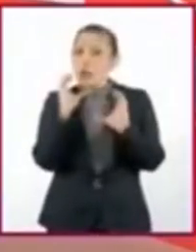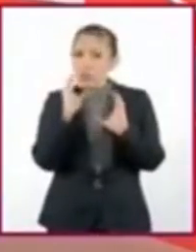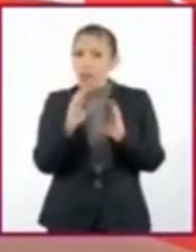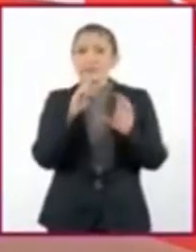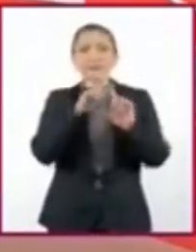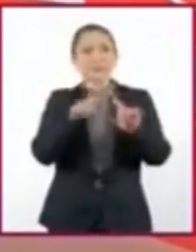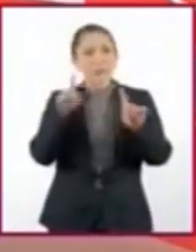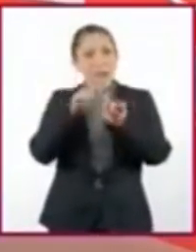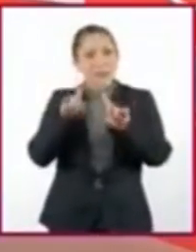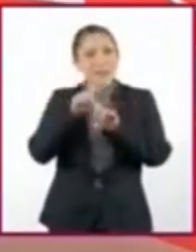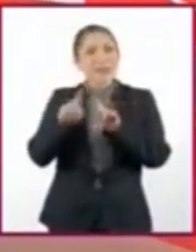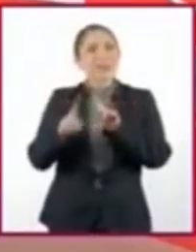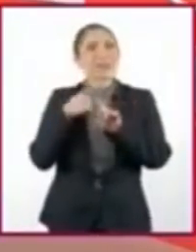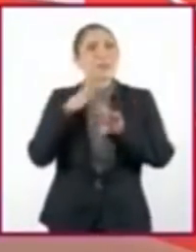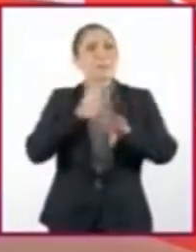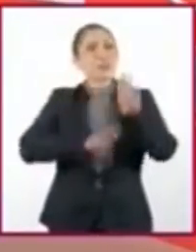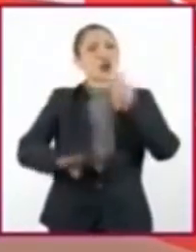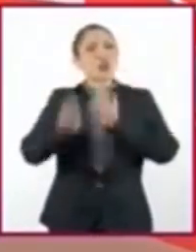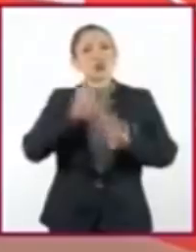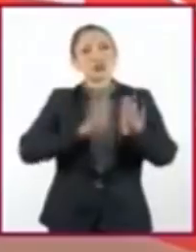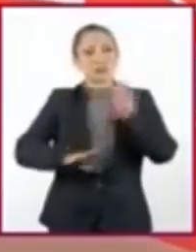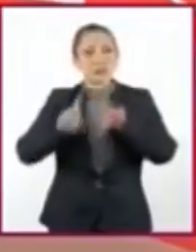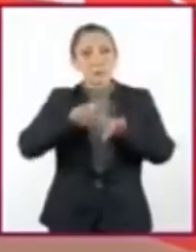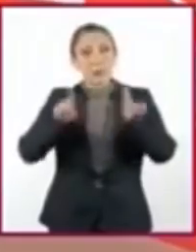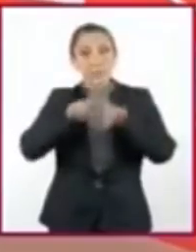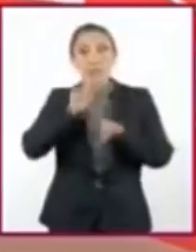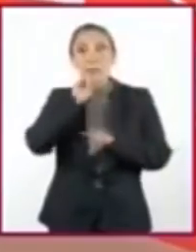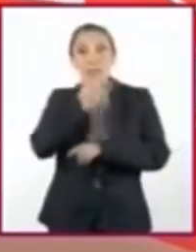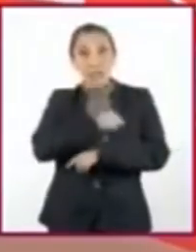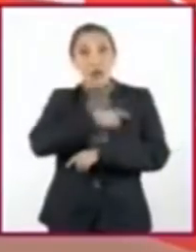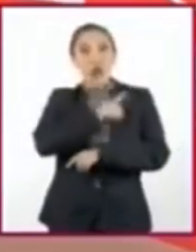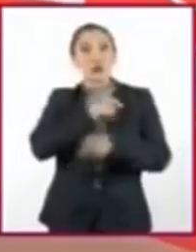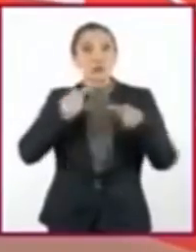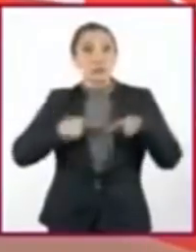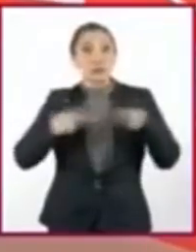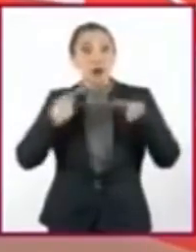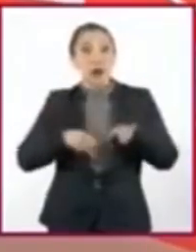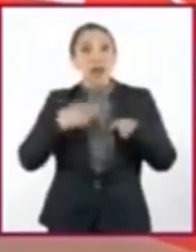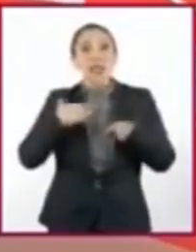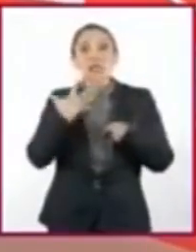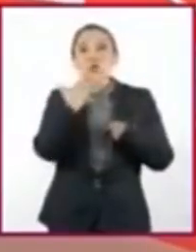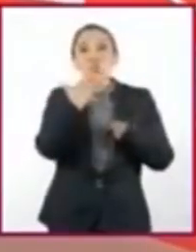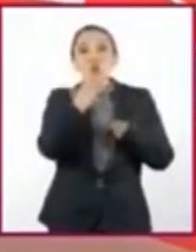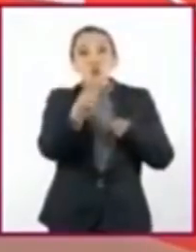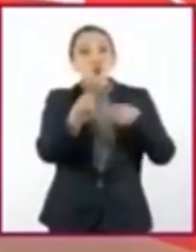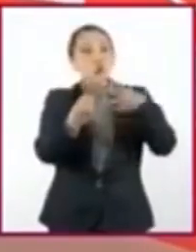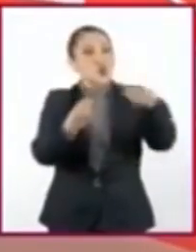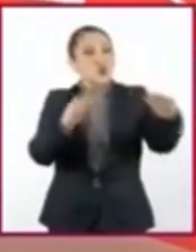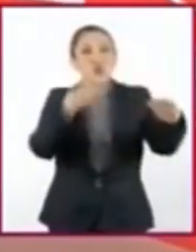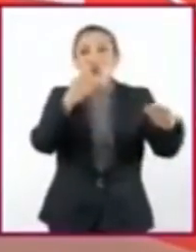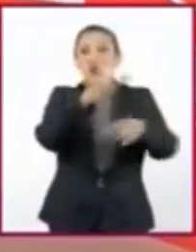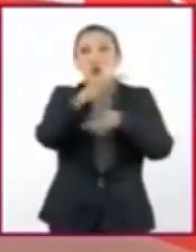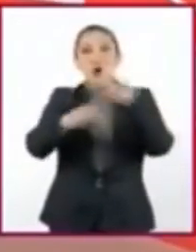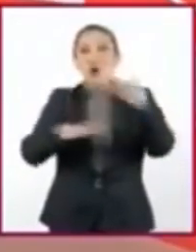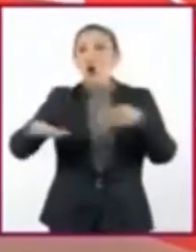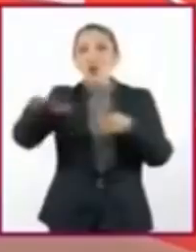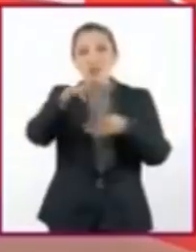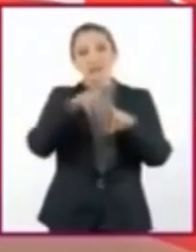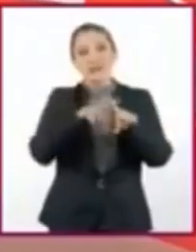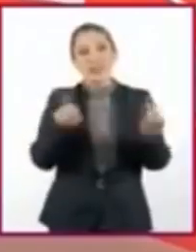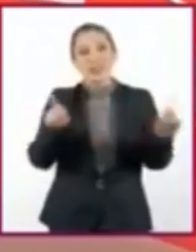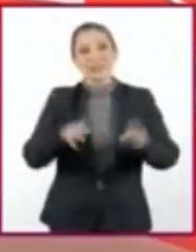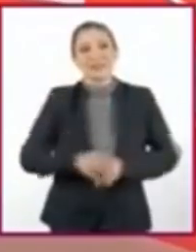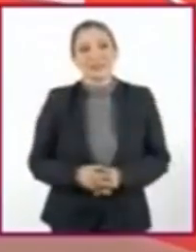biodiversidad, sino también a la salud de mucha gente. Y multiplicando estas acciones por todos, haremos la